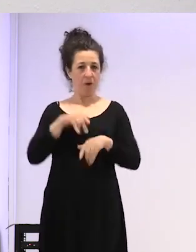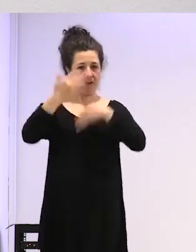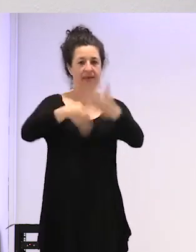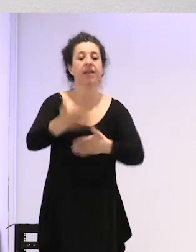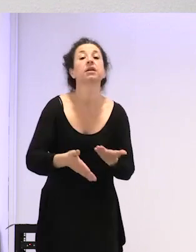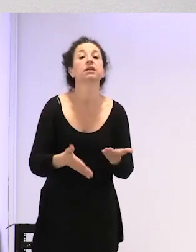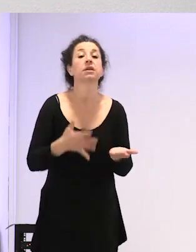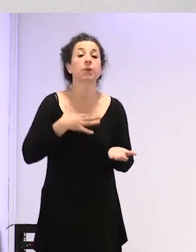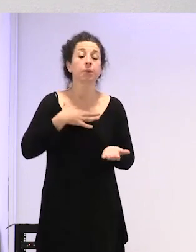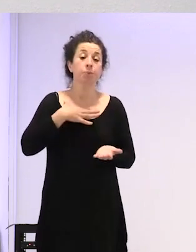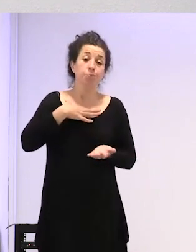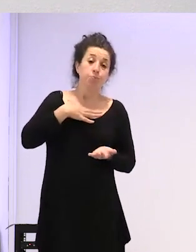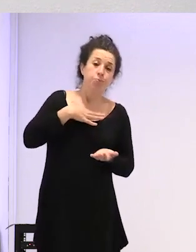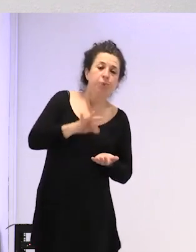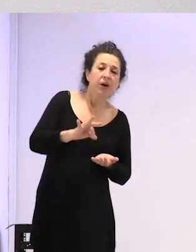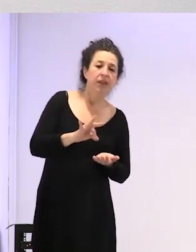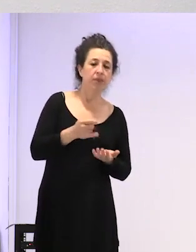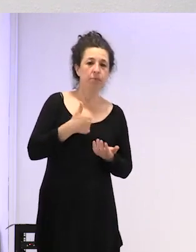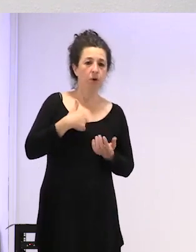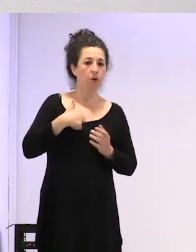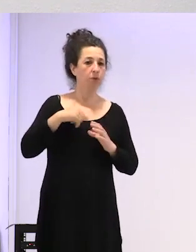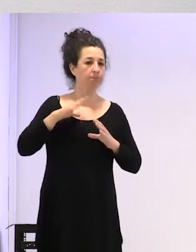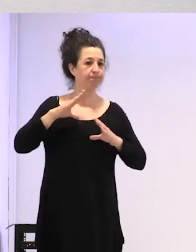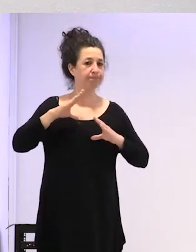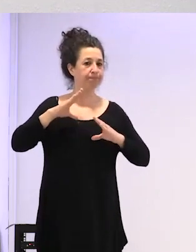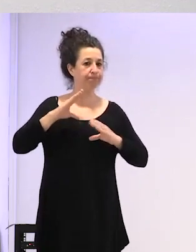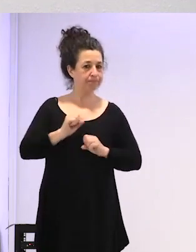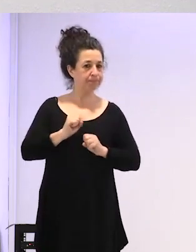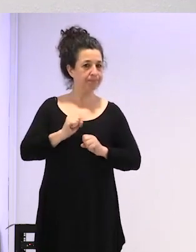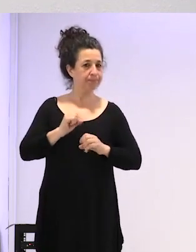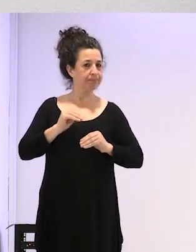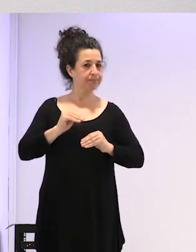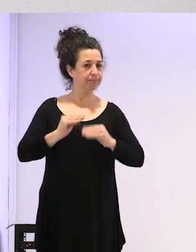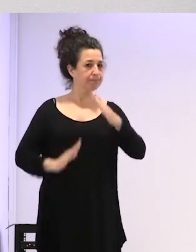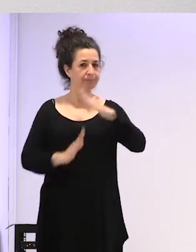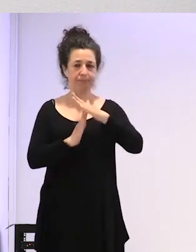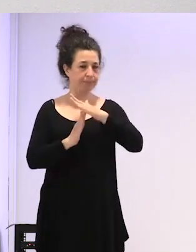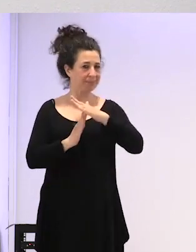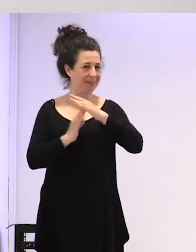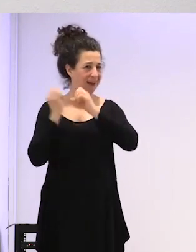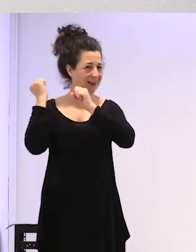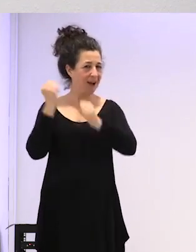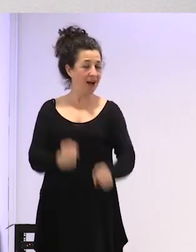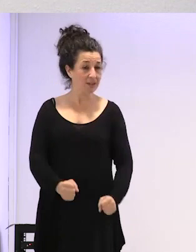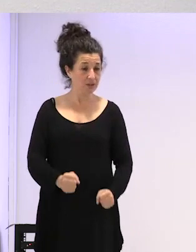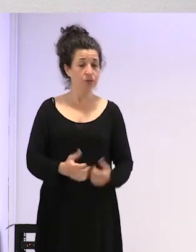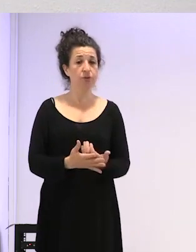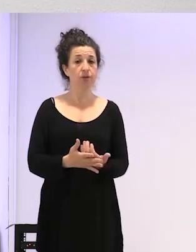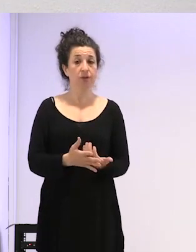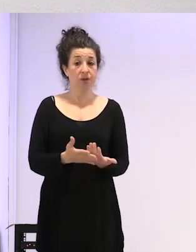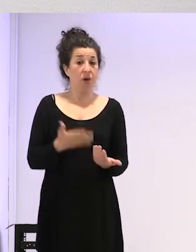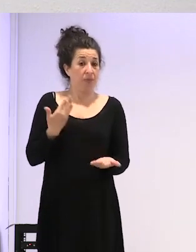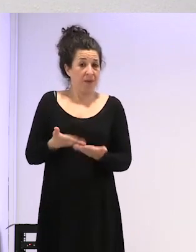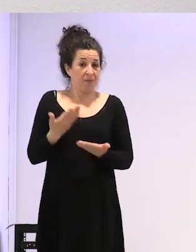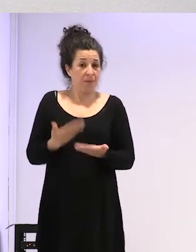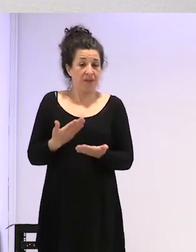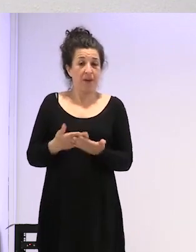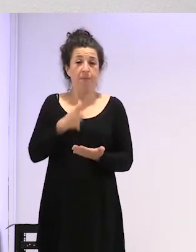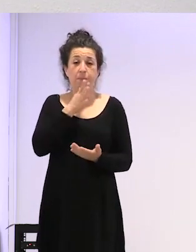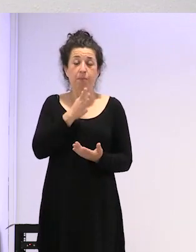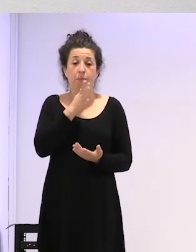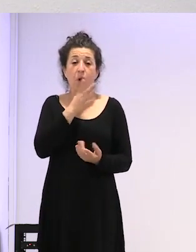pues bueno puede ser que lo bloquees también durante años y años esto lo demuestra que por ejemplo tenemos personas que vienen